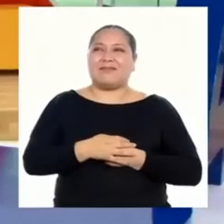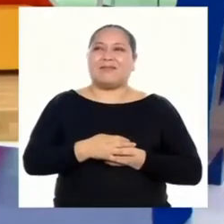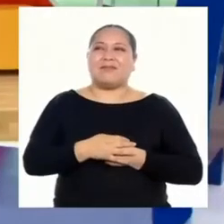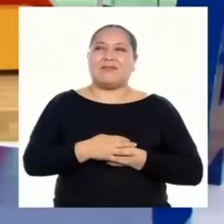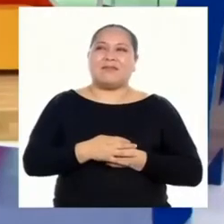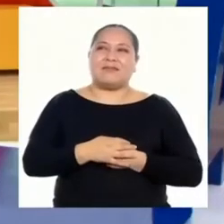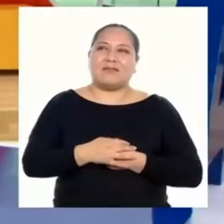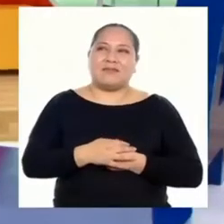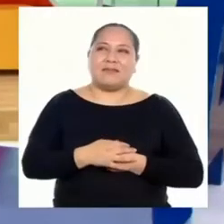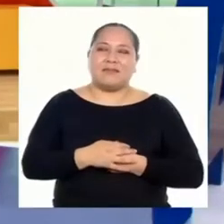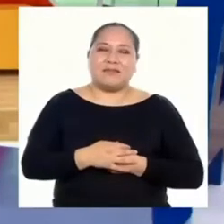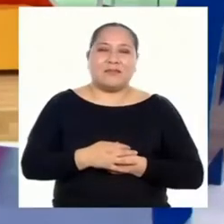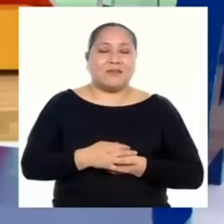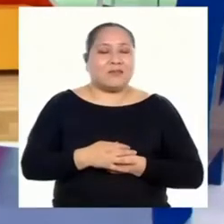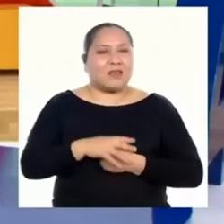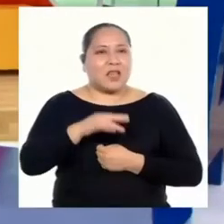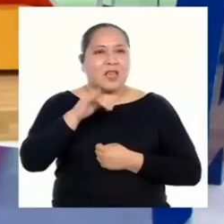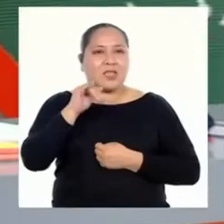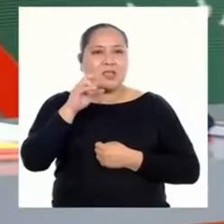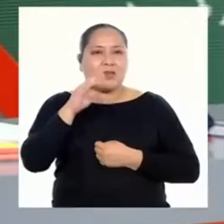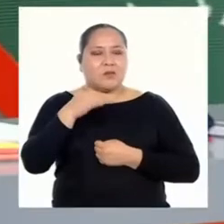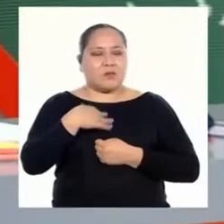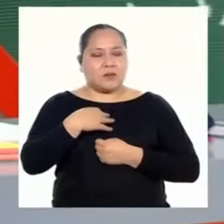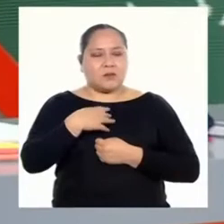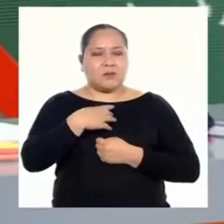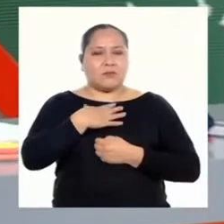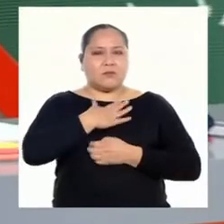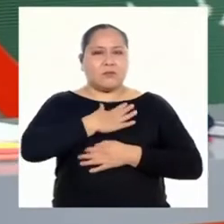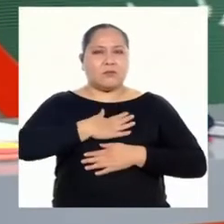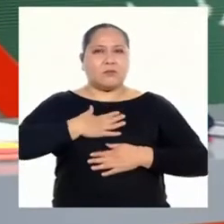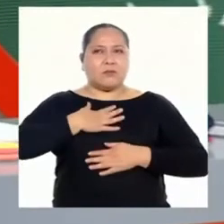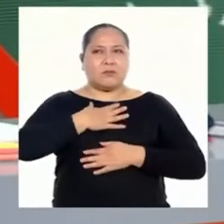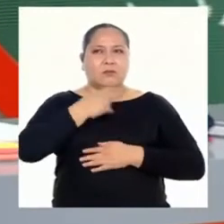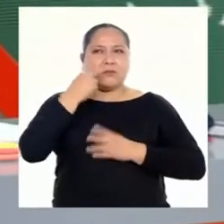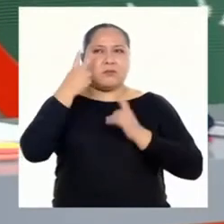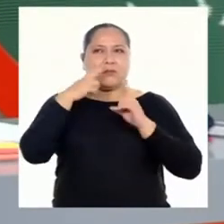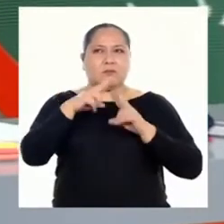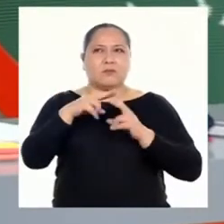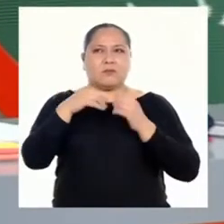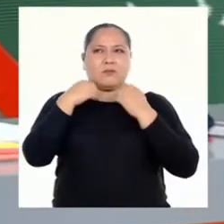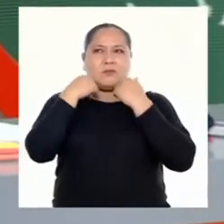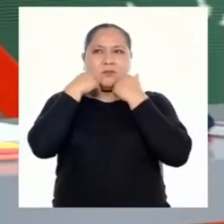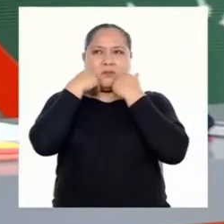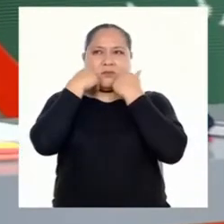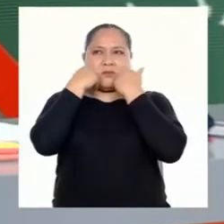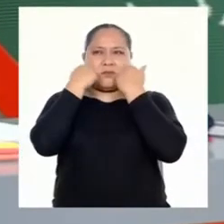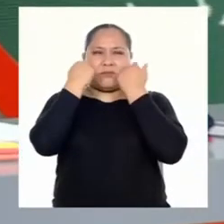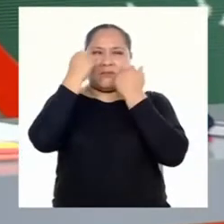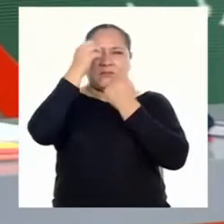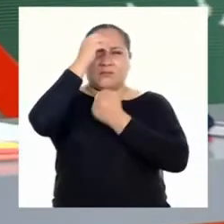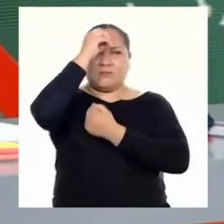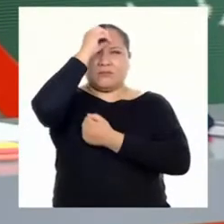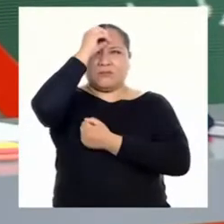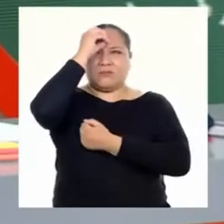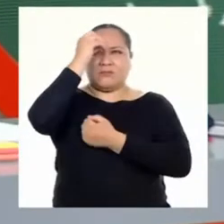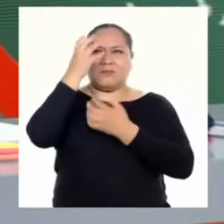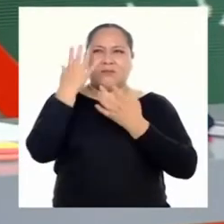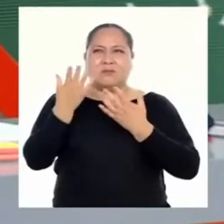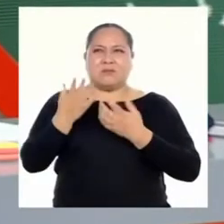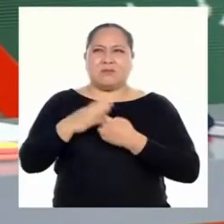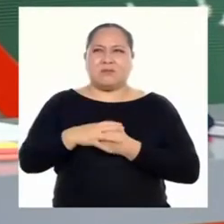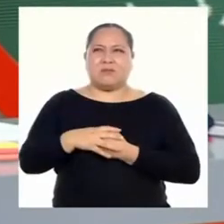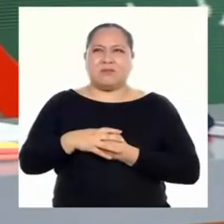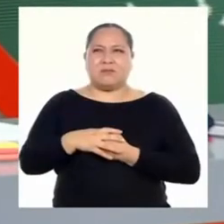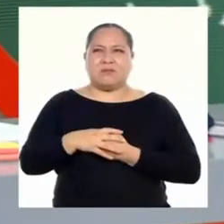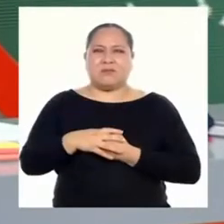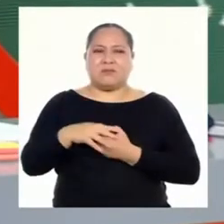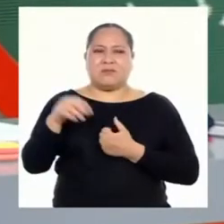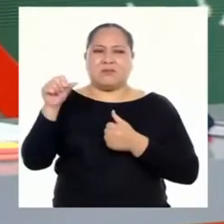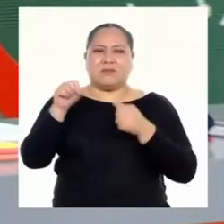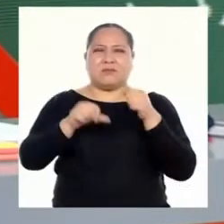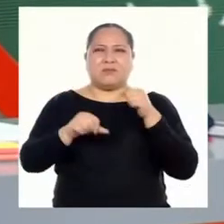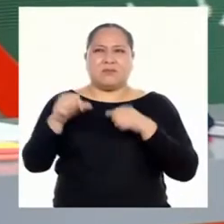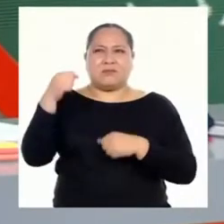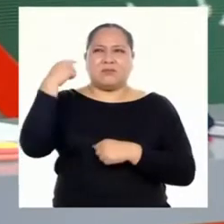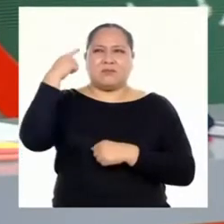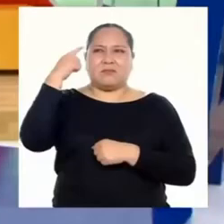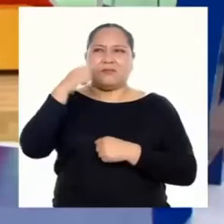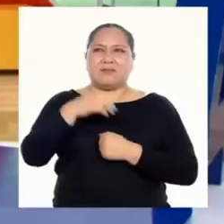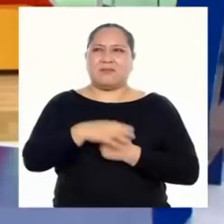Hola, Jeremis. ¡Qué gusto ver! ¡Uy! ¡Qué vergüenza! No sé cómo se llama y no le puedo decir científico, loco.